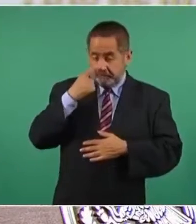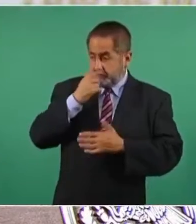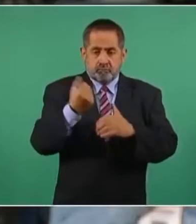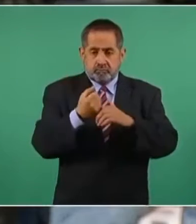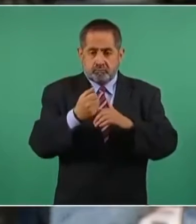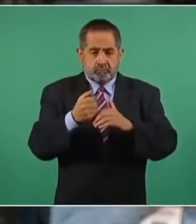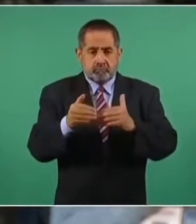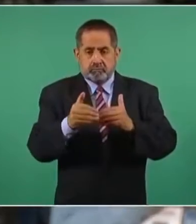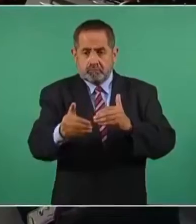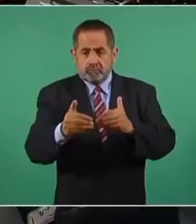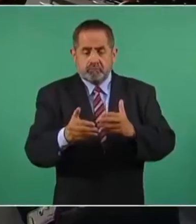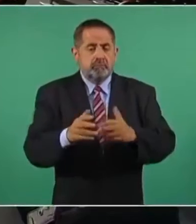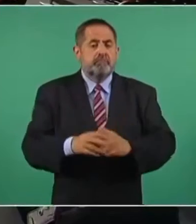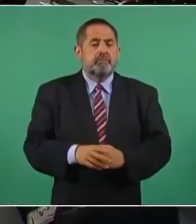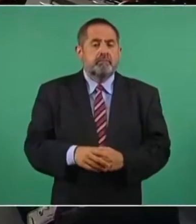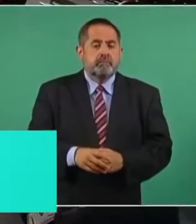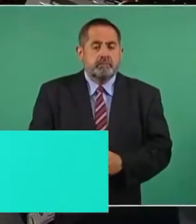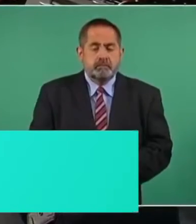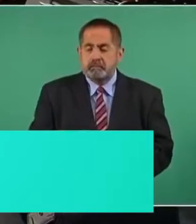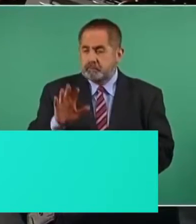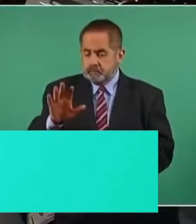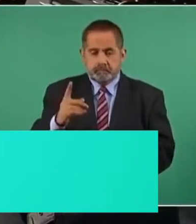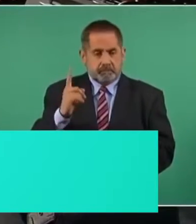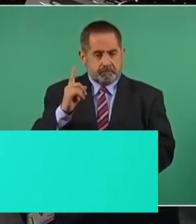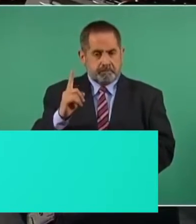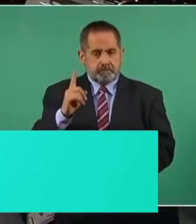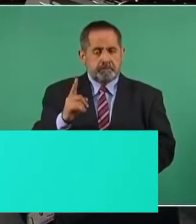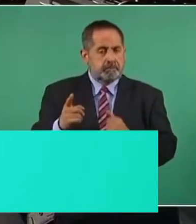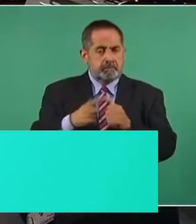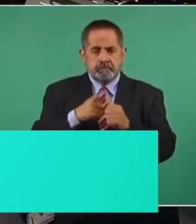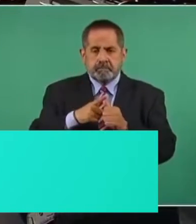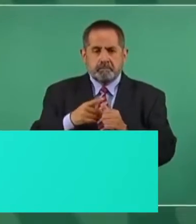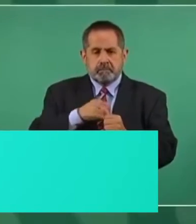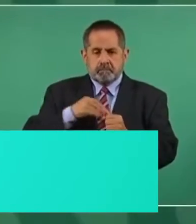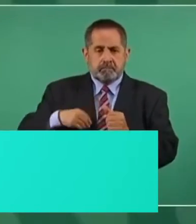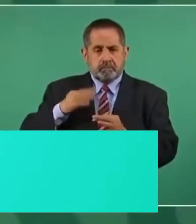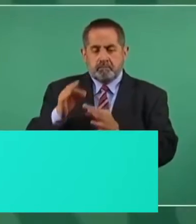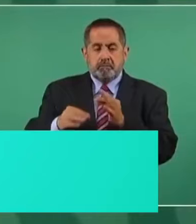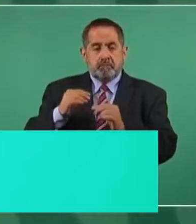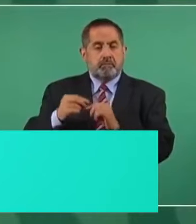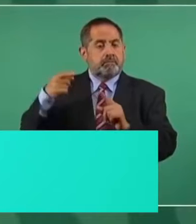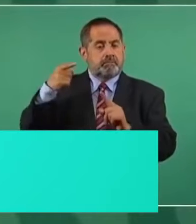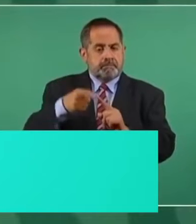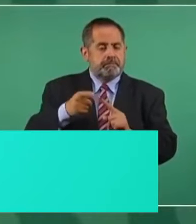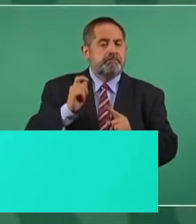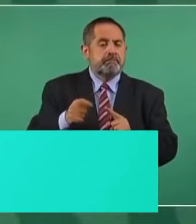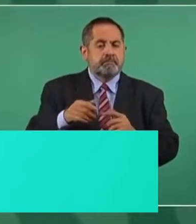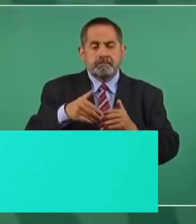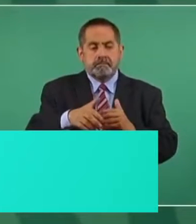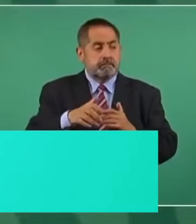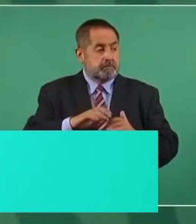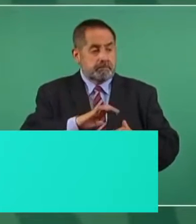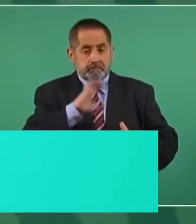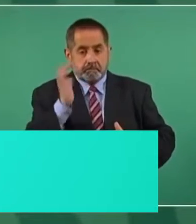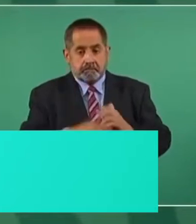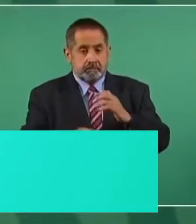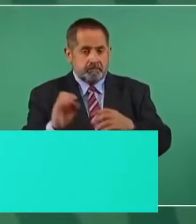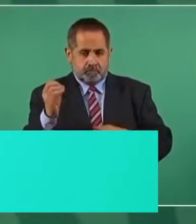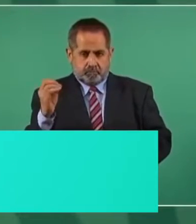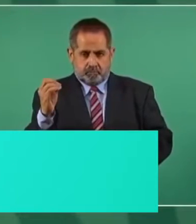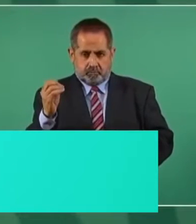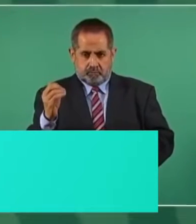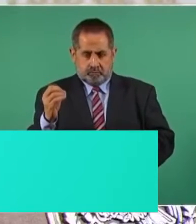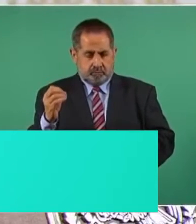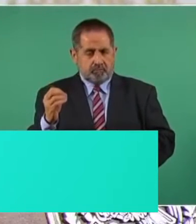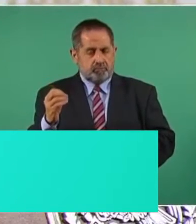crear otros. Primero vamos a cumplir el compromiso de terminar de vacunar en octubre,